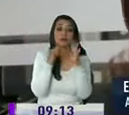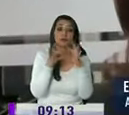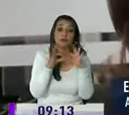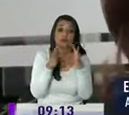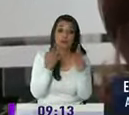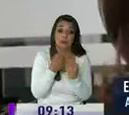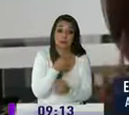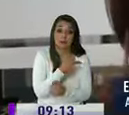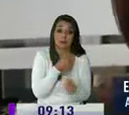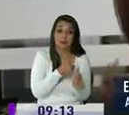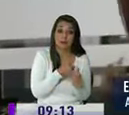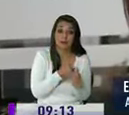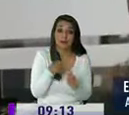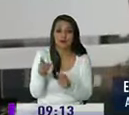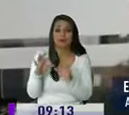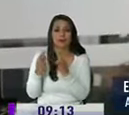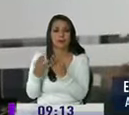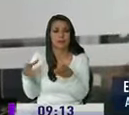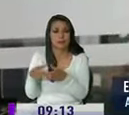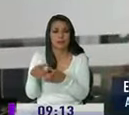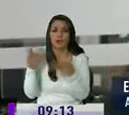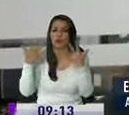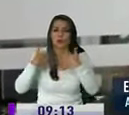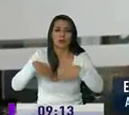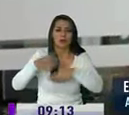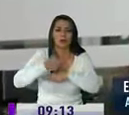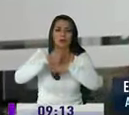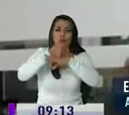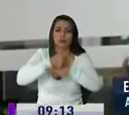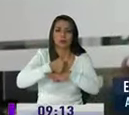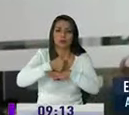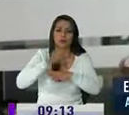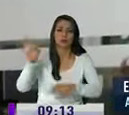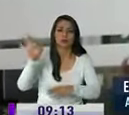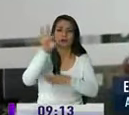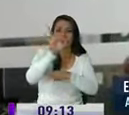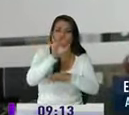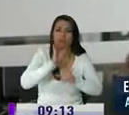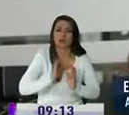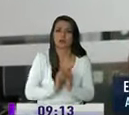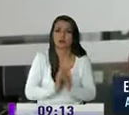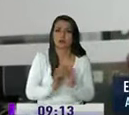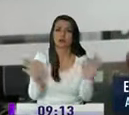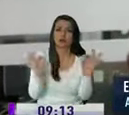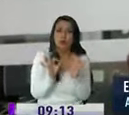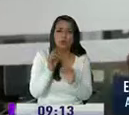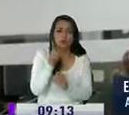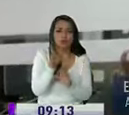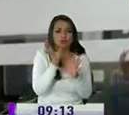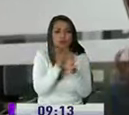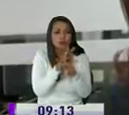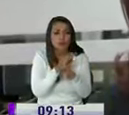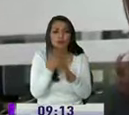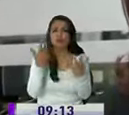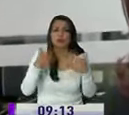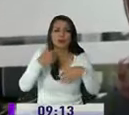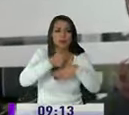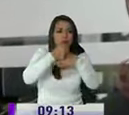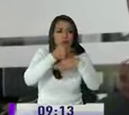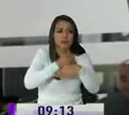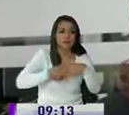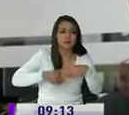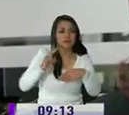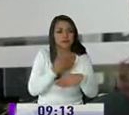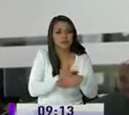consanguinidad como de afinidad de cualquier autoridad electa y que sea en ejercicio de funciones como